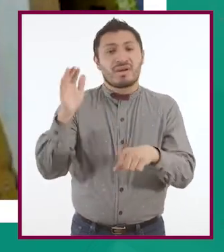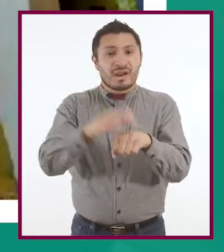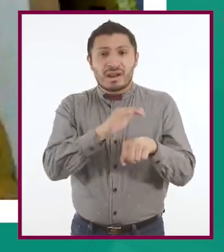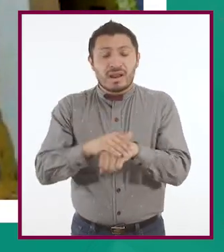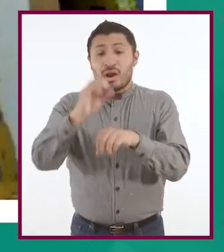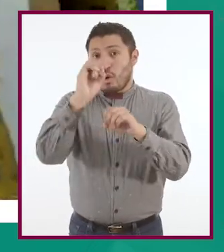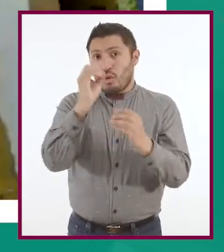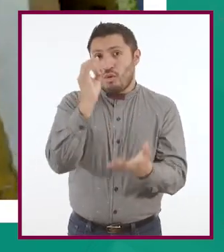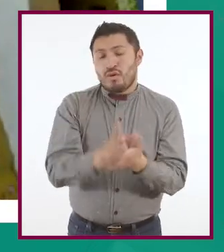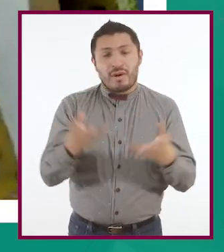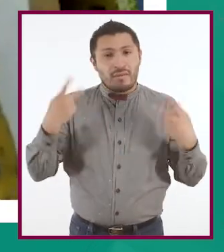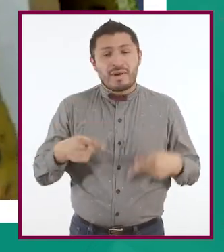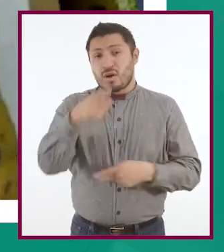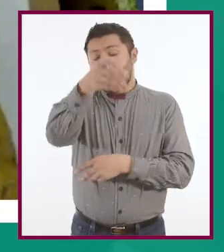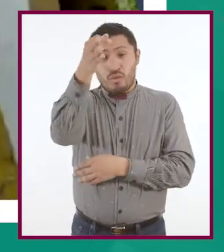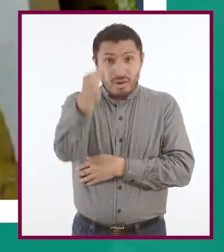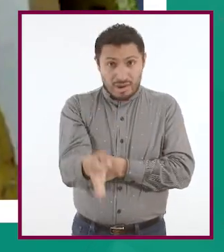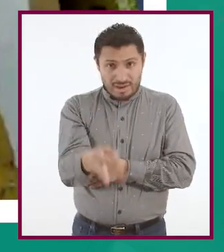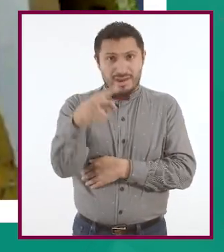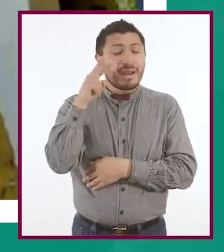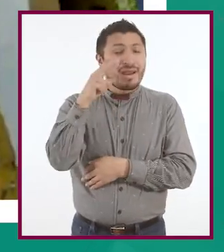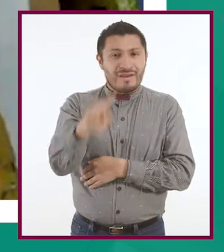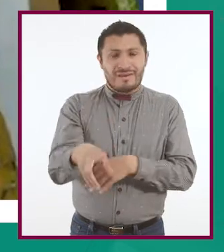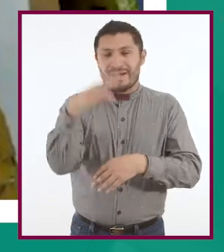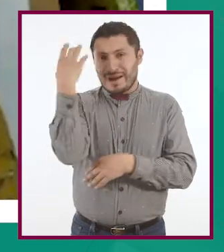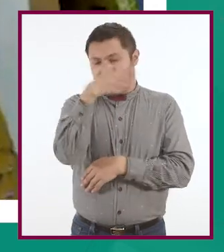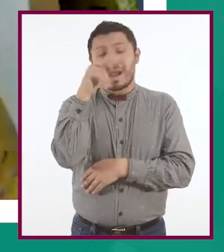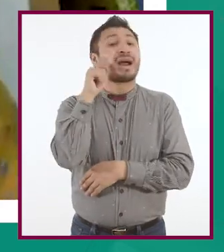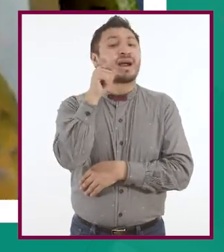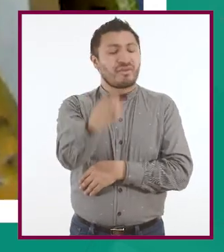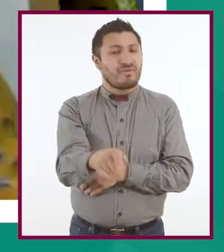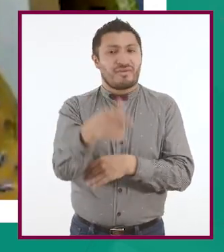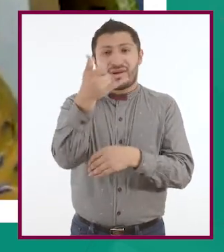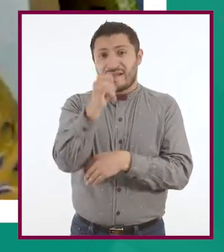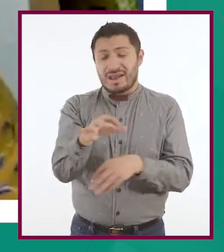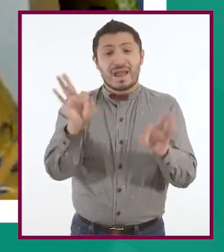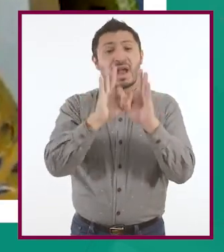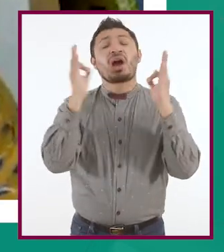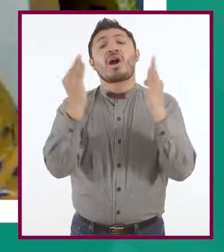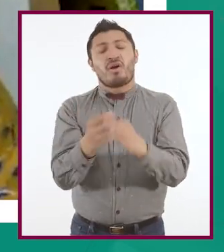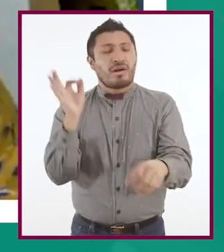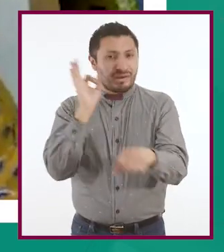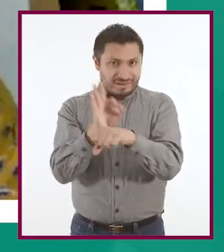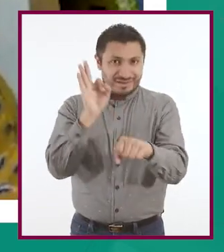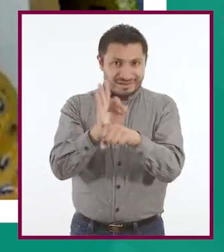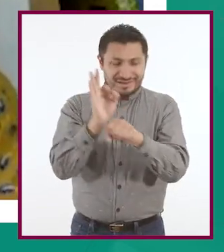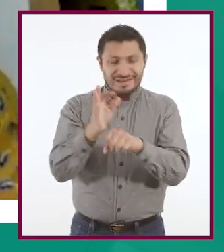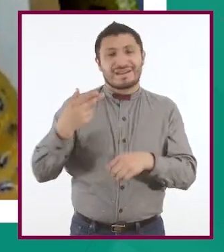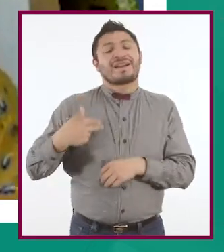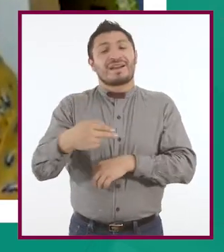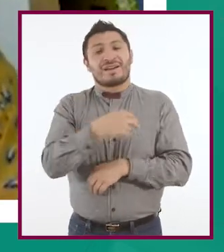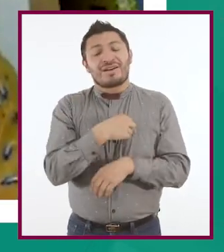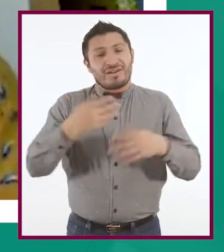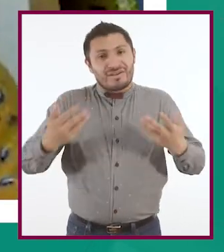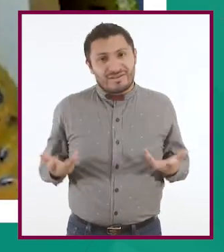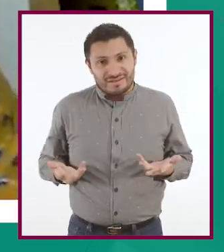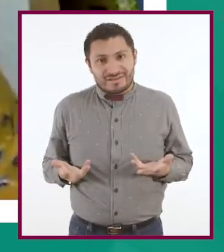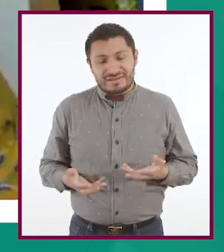solo las personas que tú aceptes vean tus fotografías y es una forma de protegernos a nosotros.